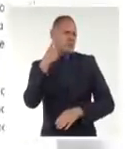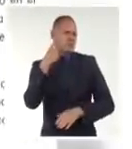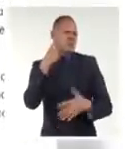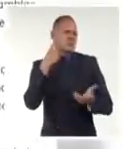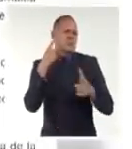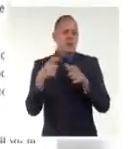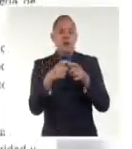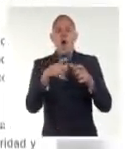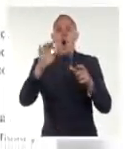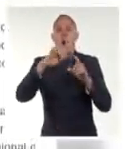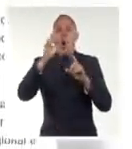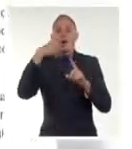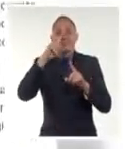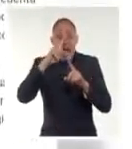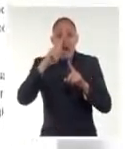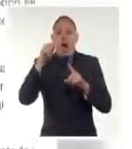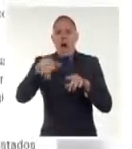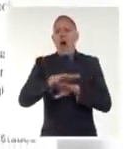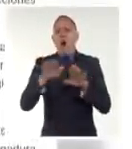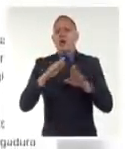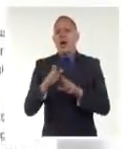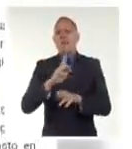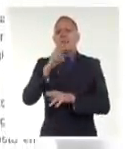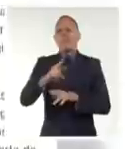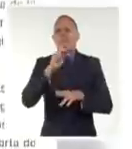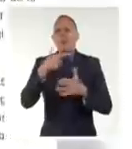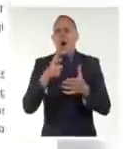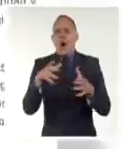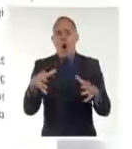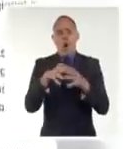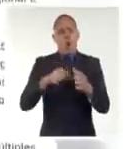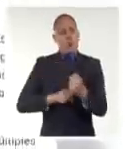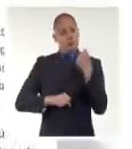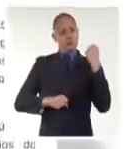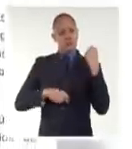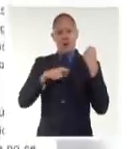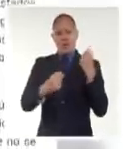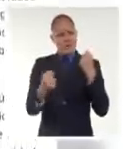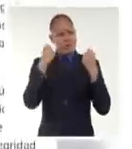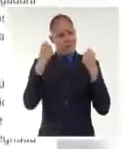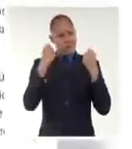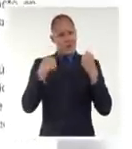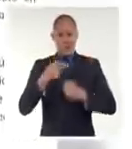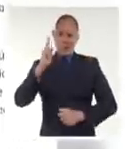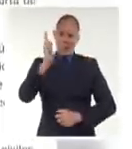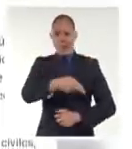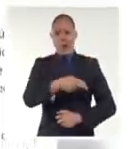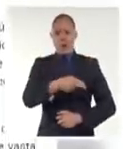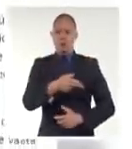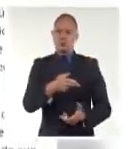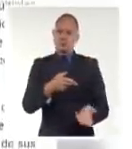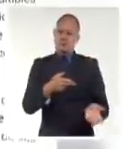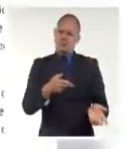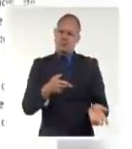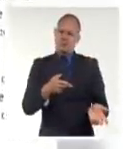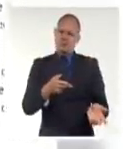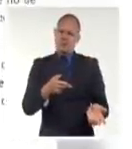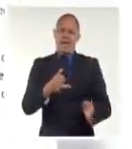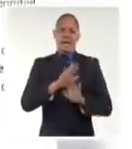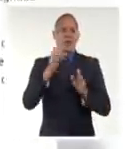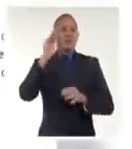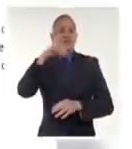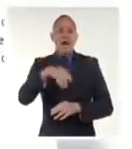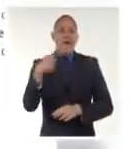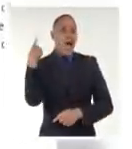activar por primera vez la fuerza de respuesta de esa alianza militar. Fue un error ignorar durante décadas los fundados